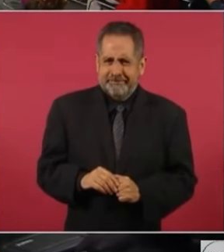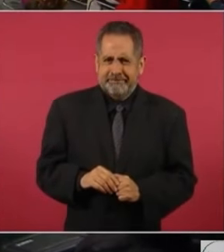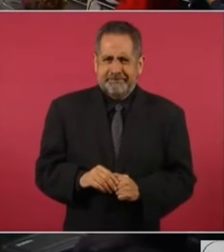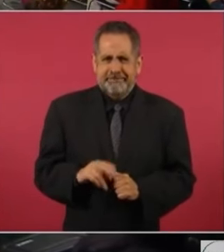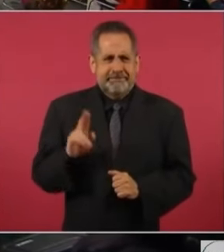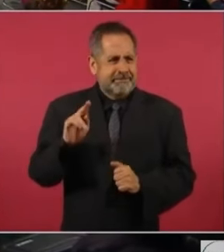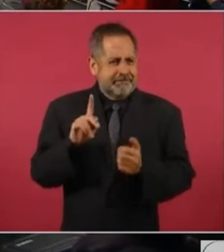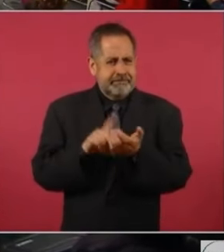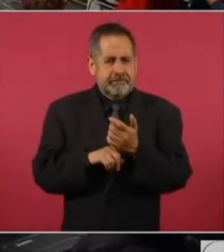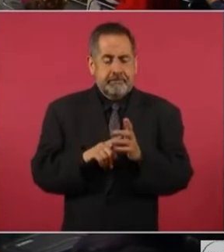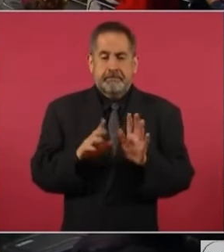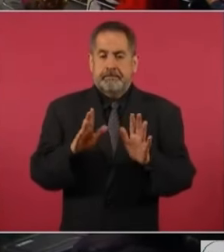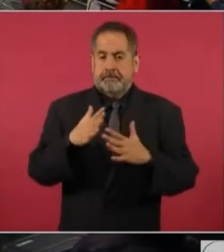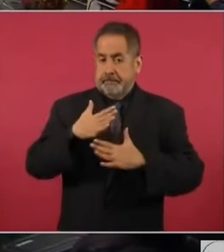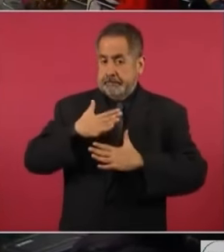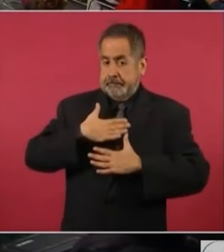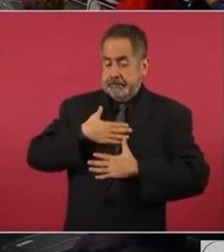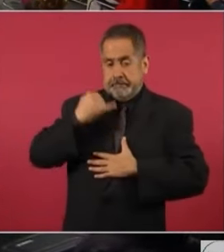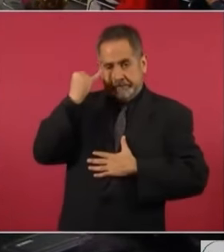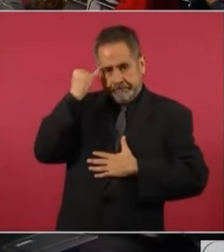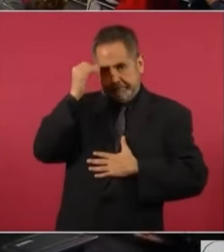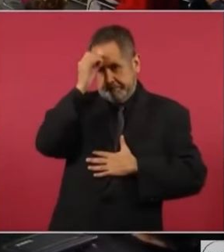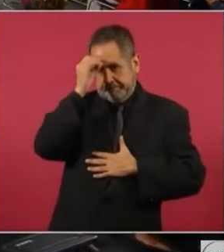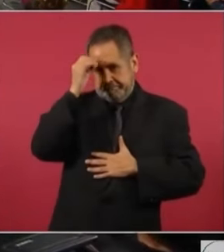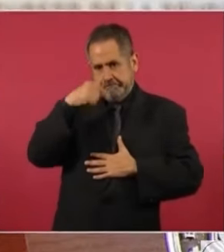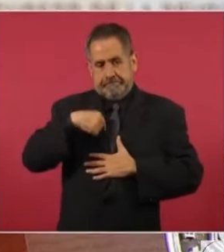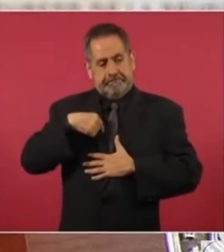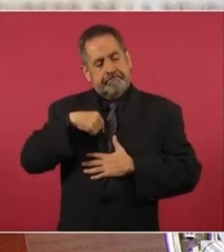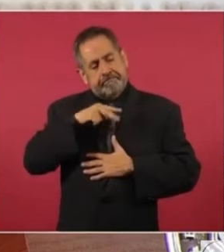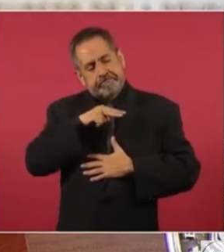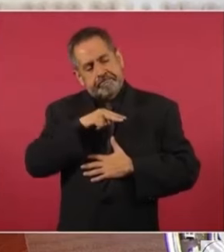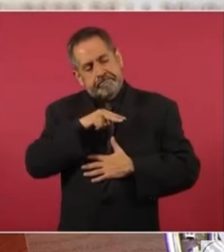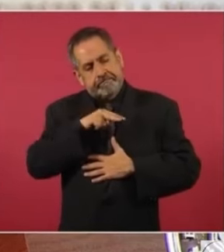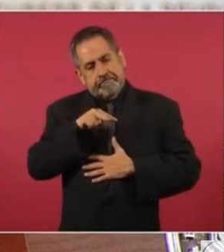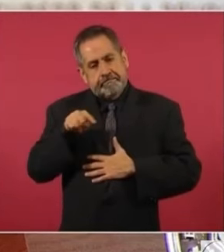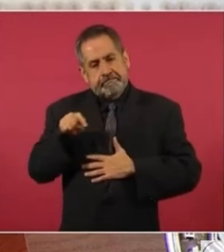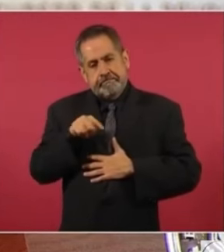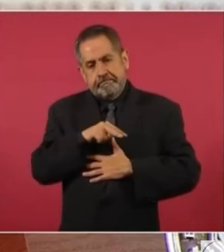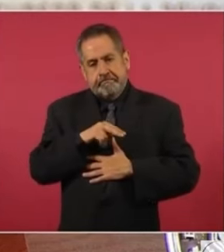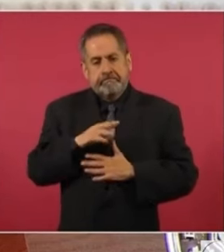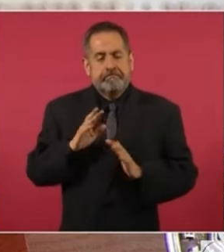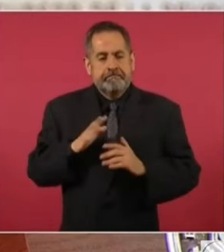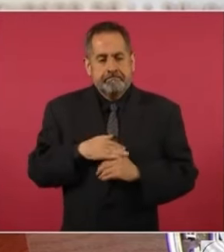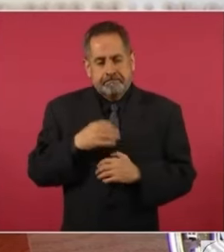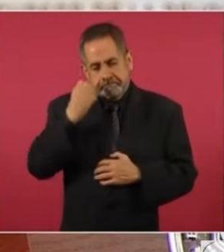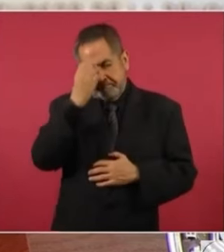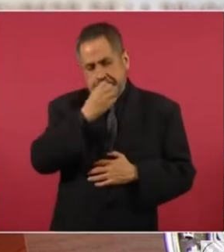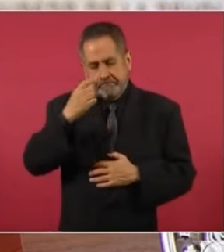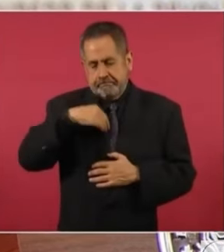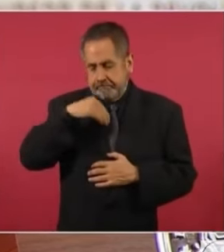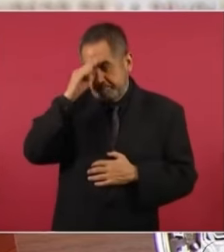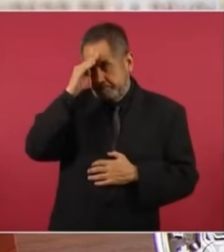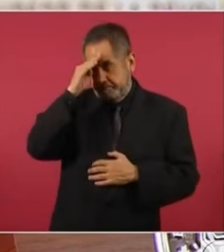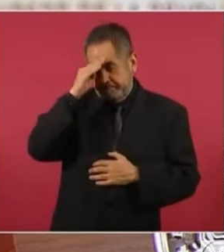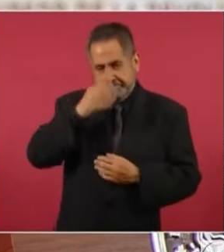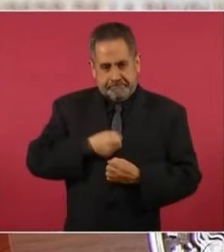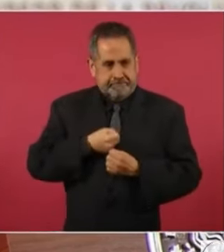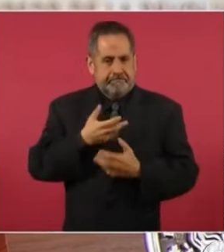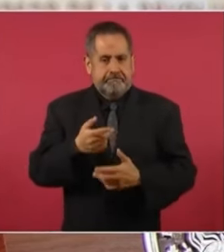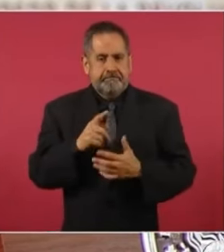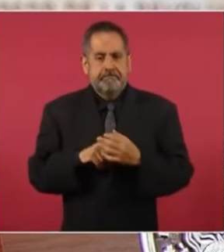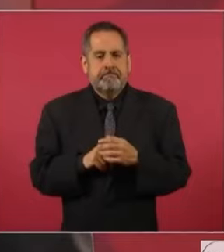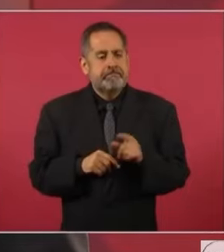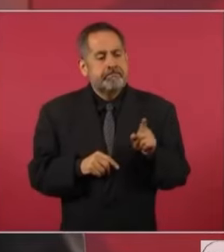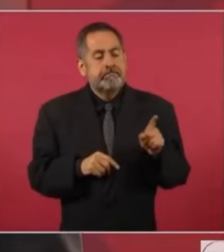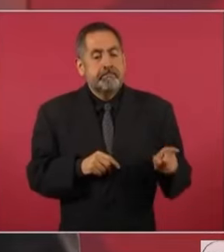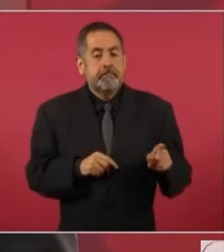Mi interpretación, porque yo siempre digo lo que pienso, es de